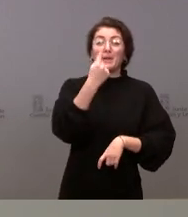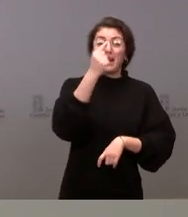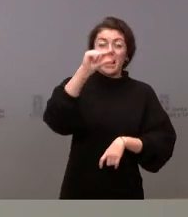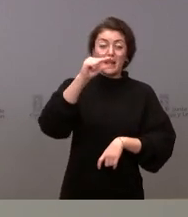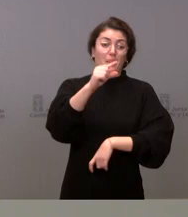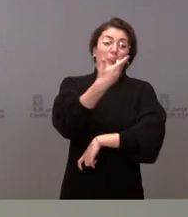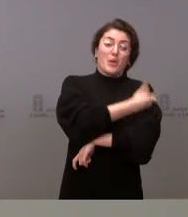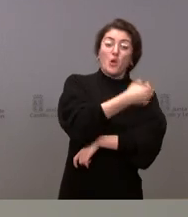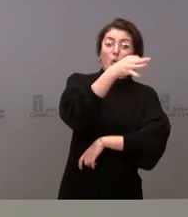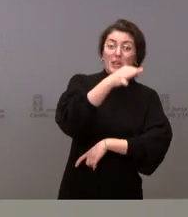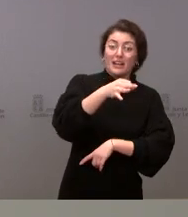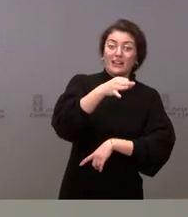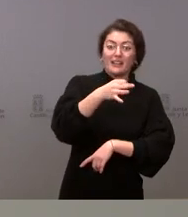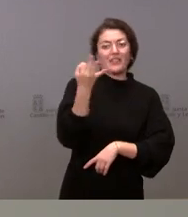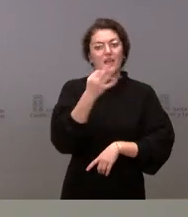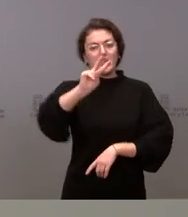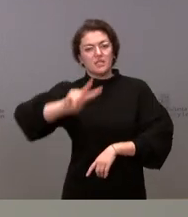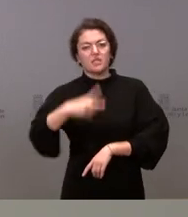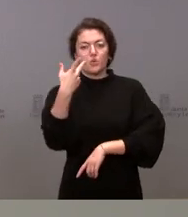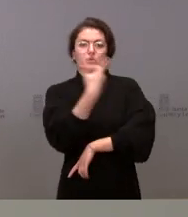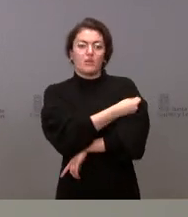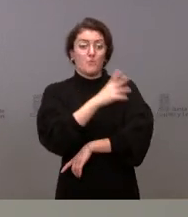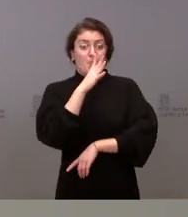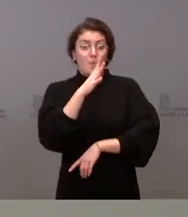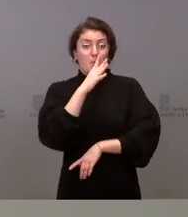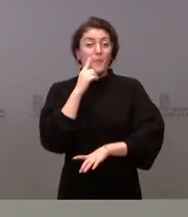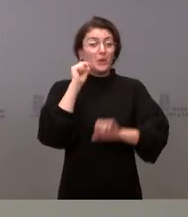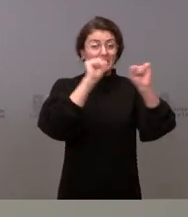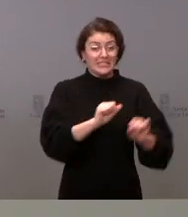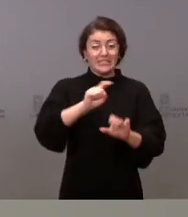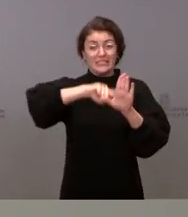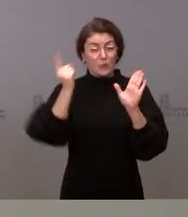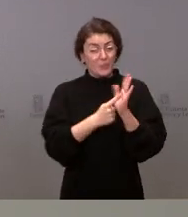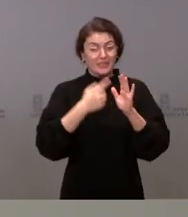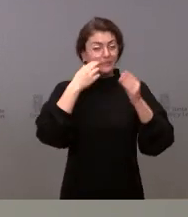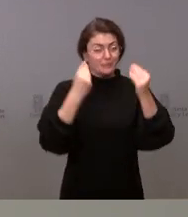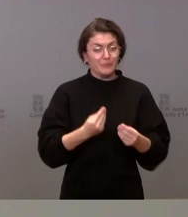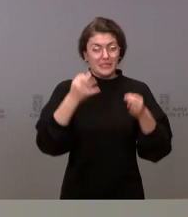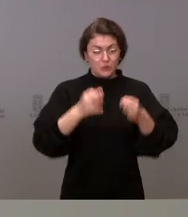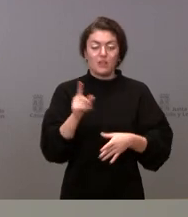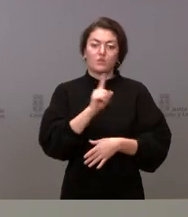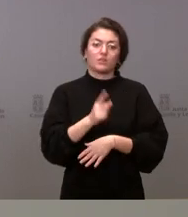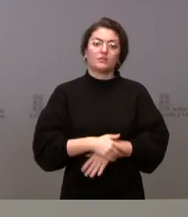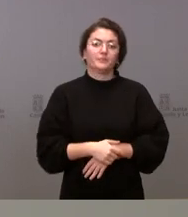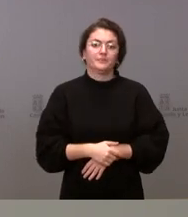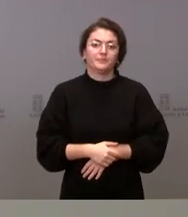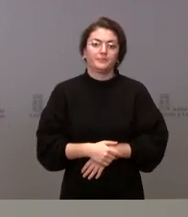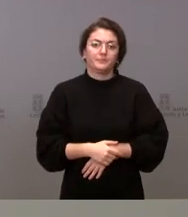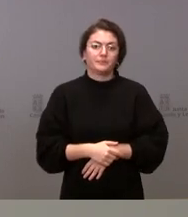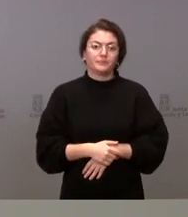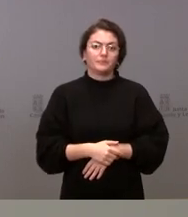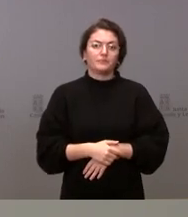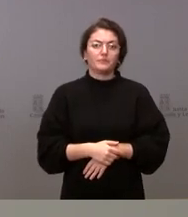que por favor se vacunen porque no están completamente seguros con una sola dosis. Tenemos que,